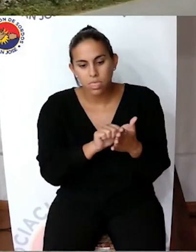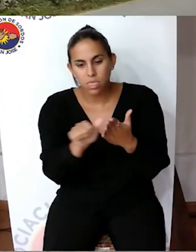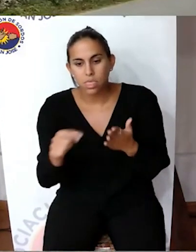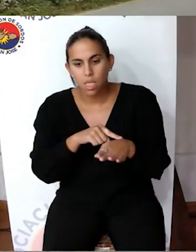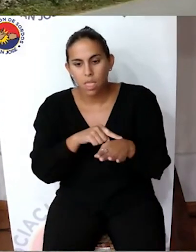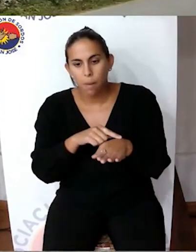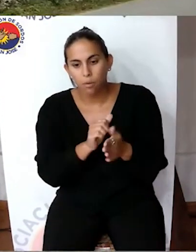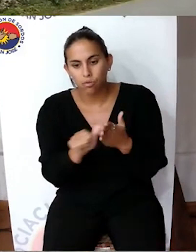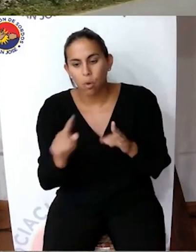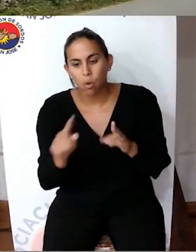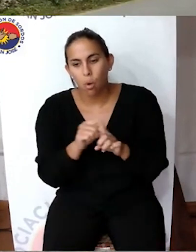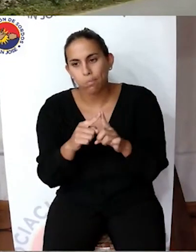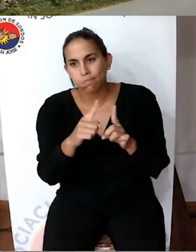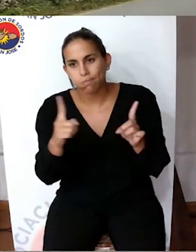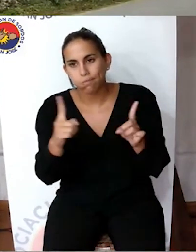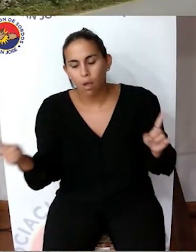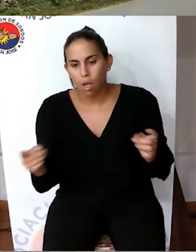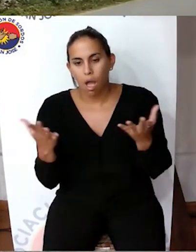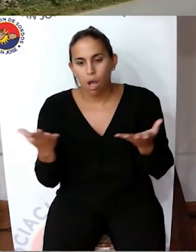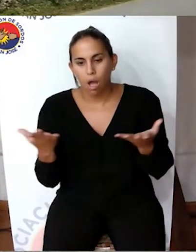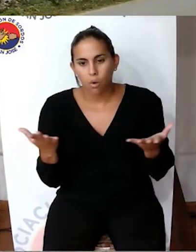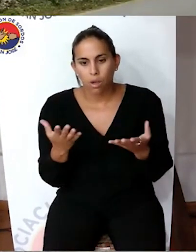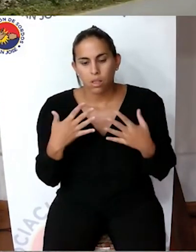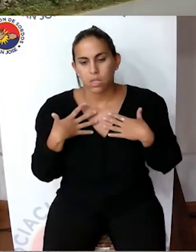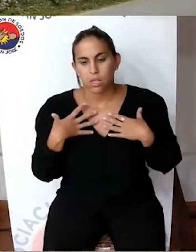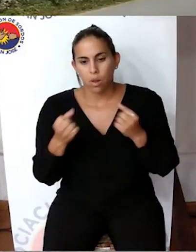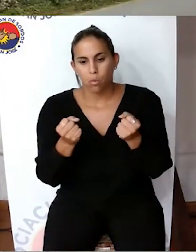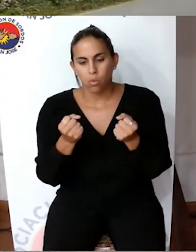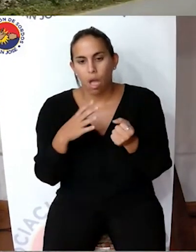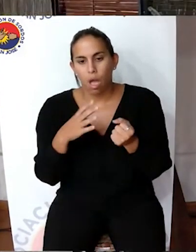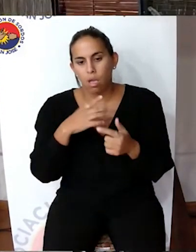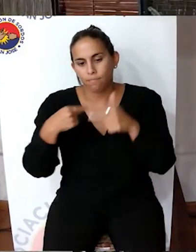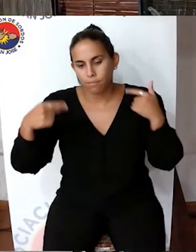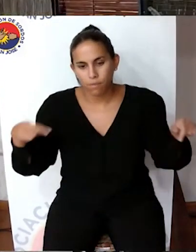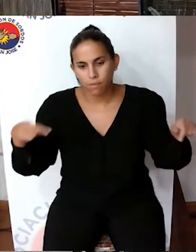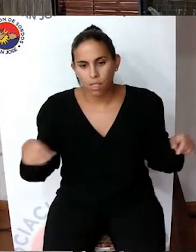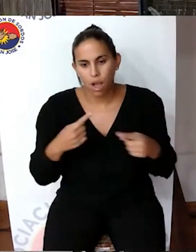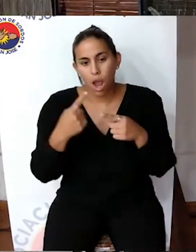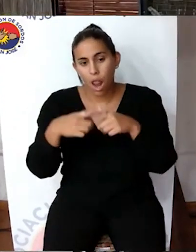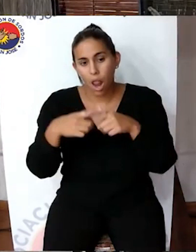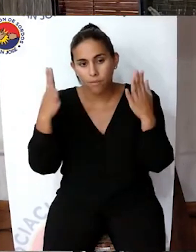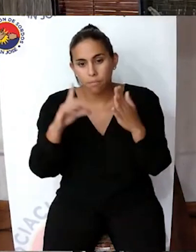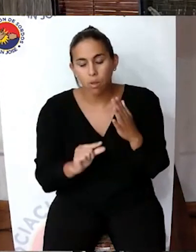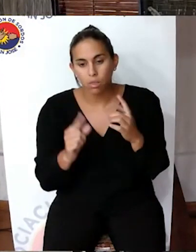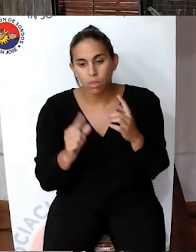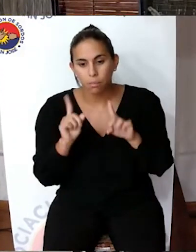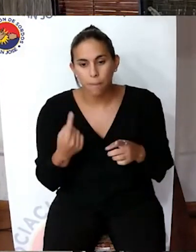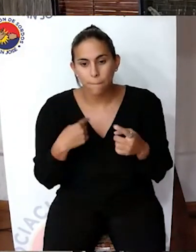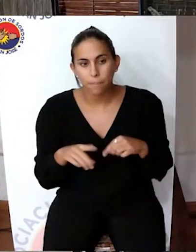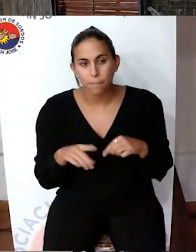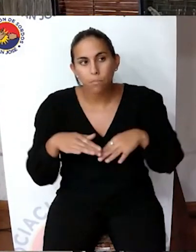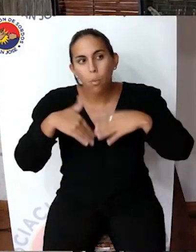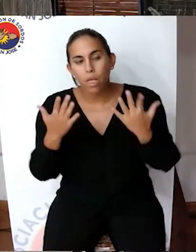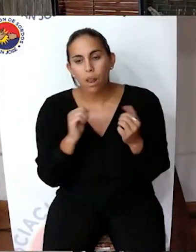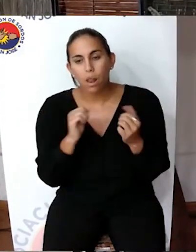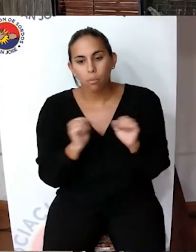No me voy a extender sobre las repercusiones en la salud humana, que son muy variadas y van desde muy graves a menos graves, ya que cualquiera